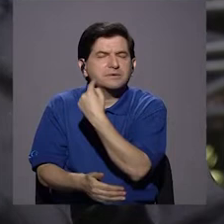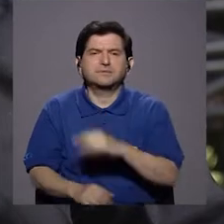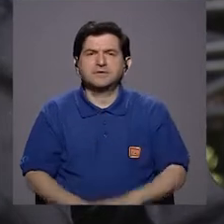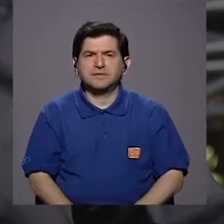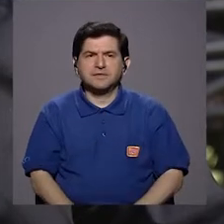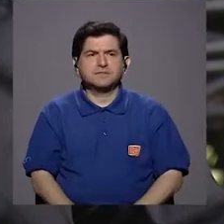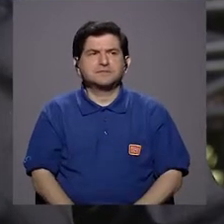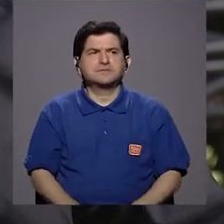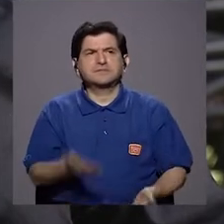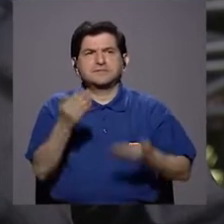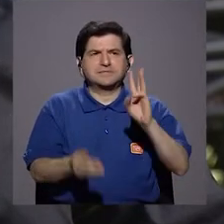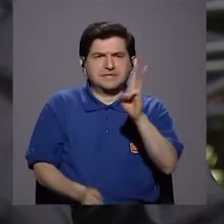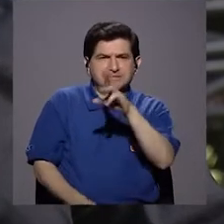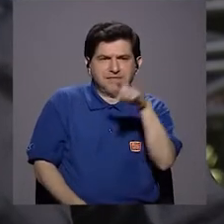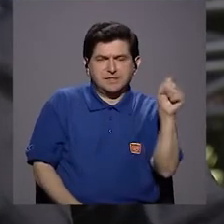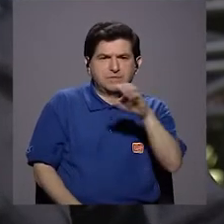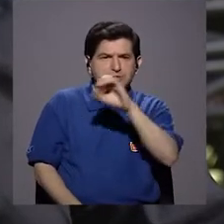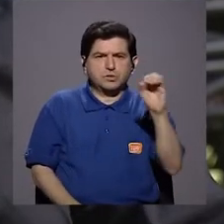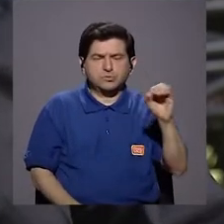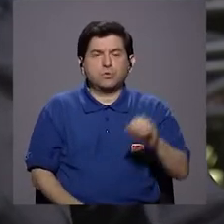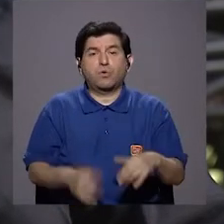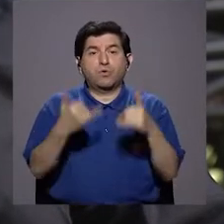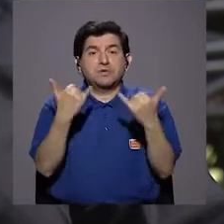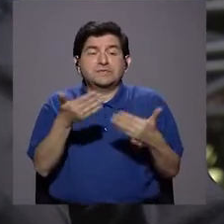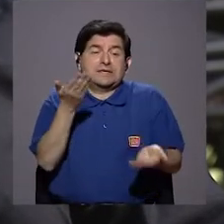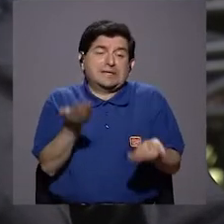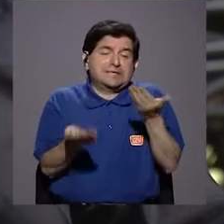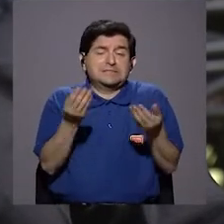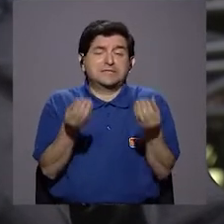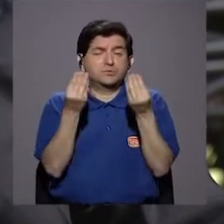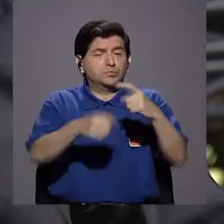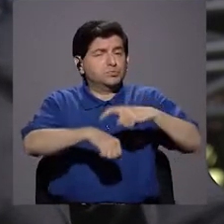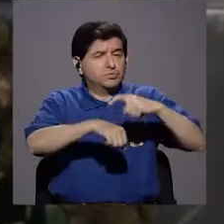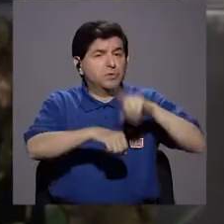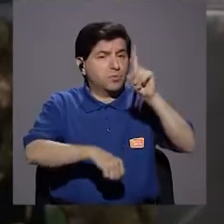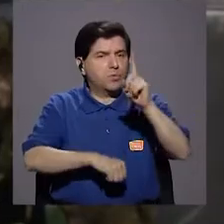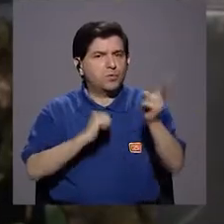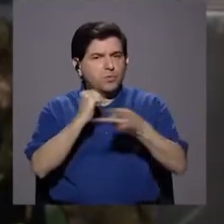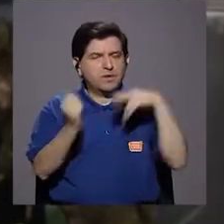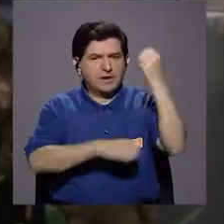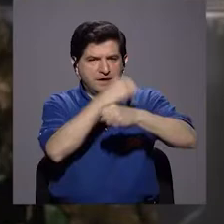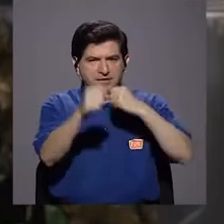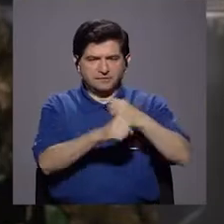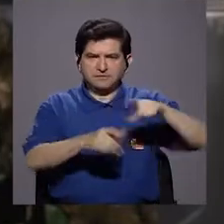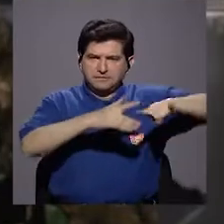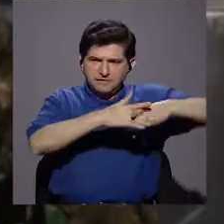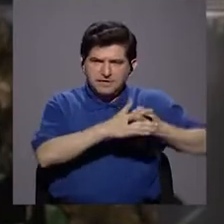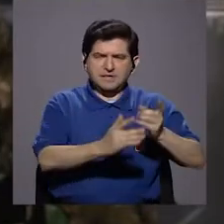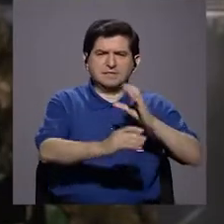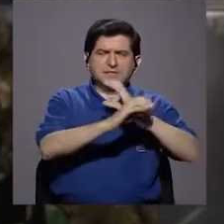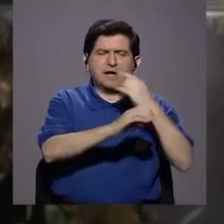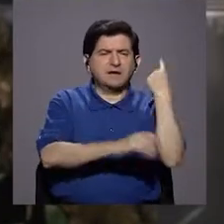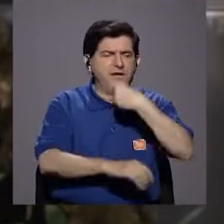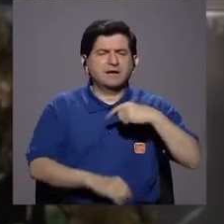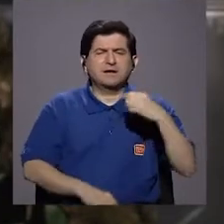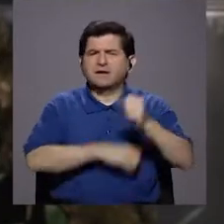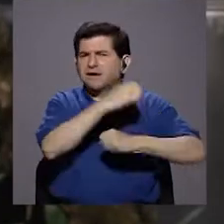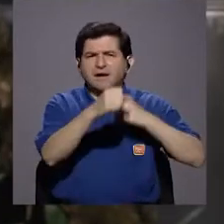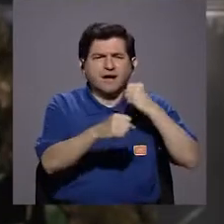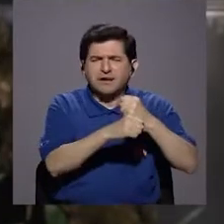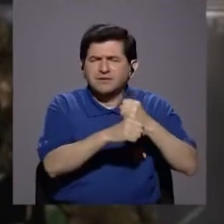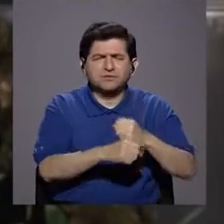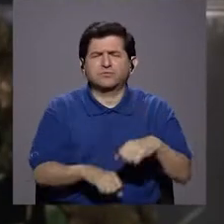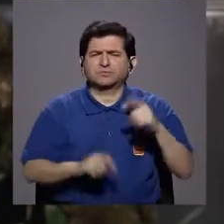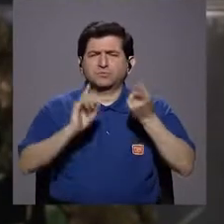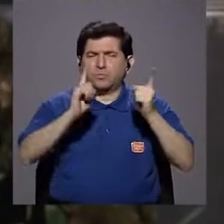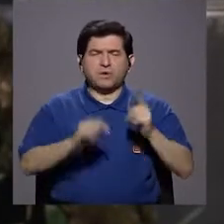relativamente, por lo menos cada seis meses o ya cuando mucho, una vez al año también. ¿A qué edad comienza el cuidado de la boca y el cuidado de